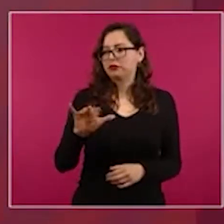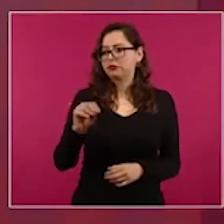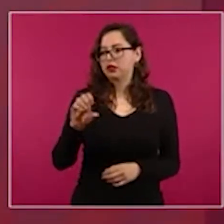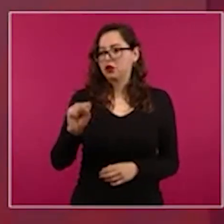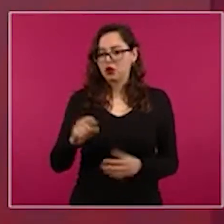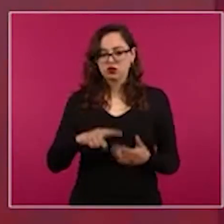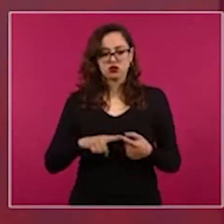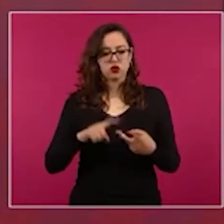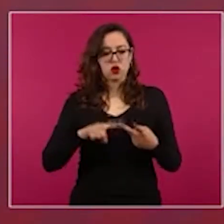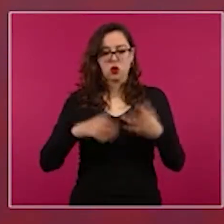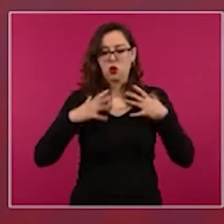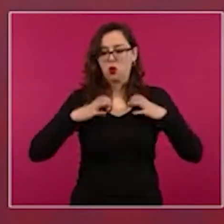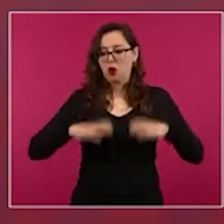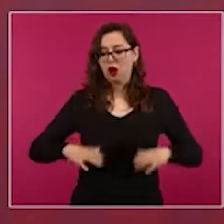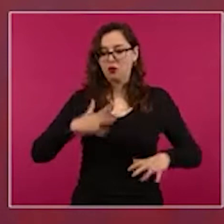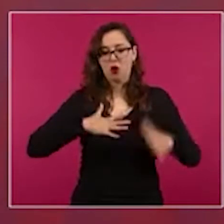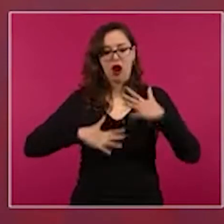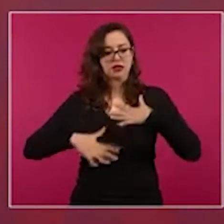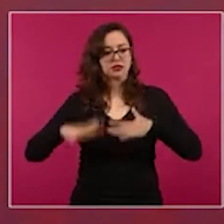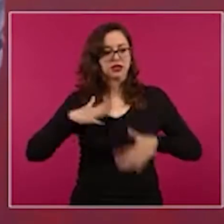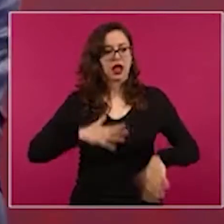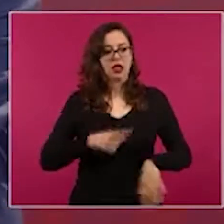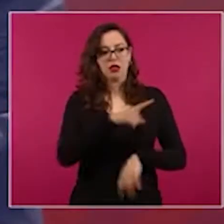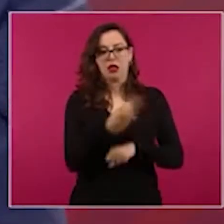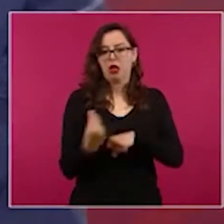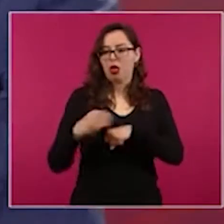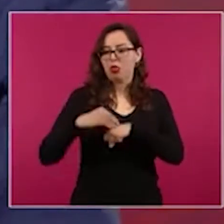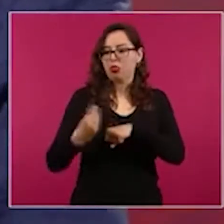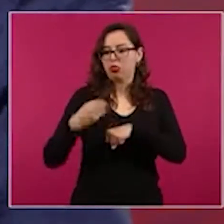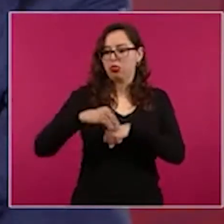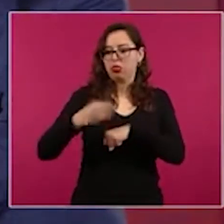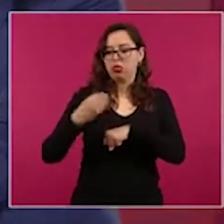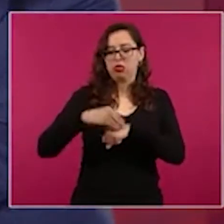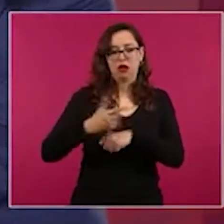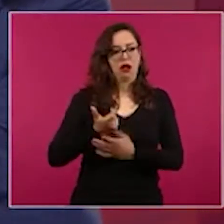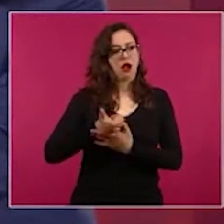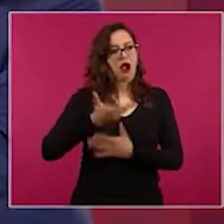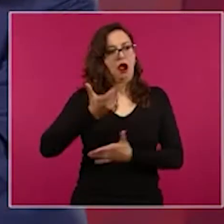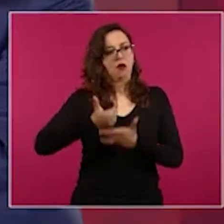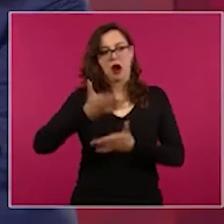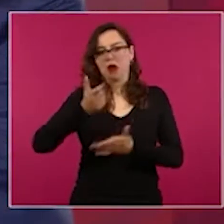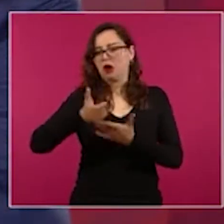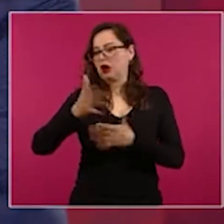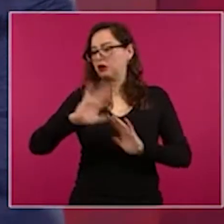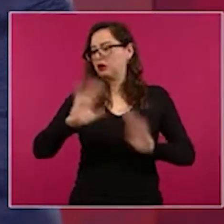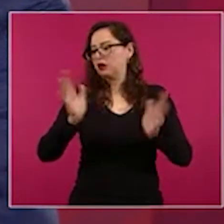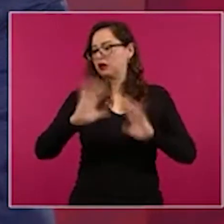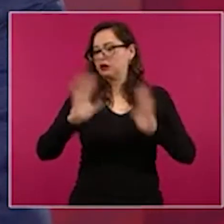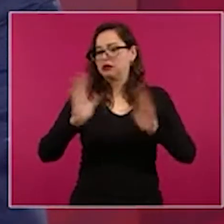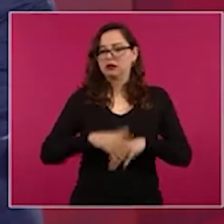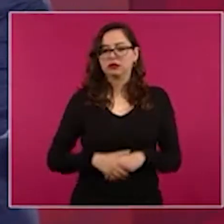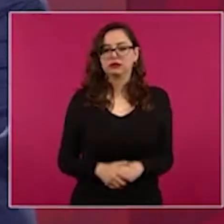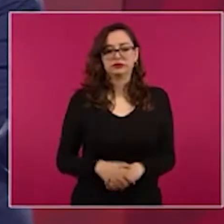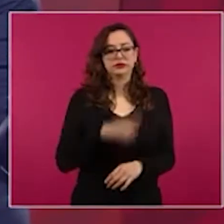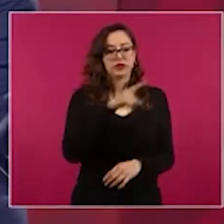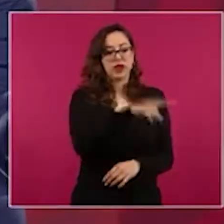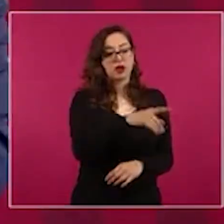Bien, presidente, gracias. Este, sí, viajes al extranjero para ir a ver cómo